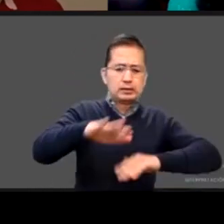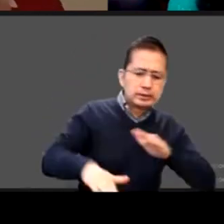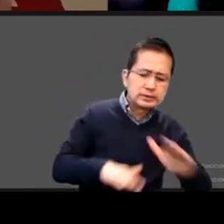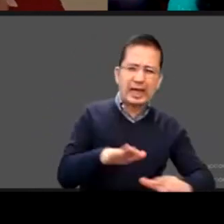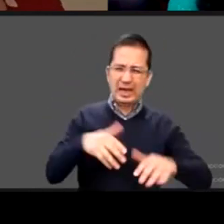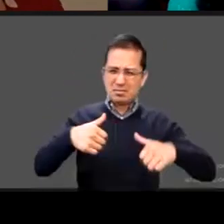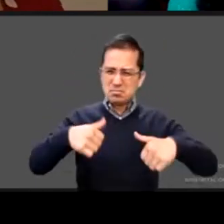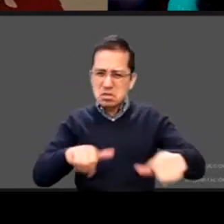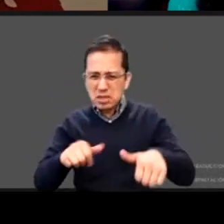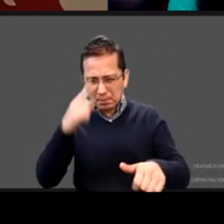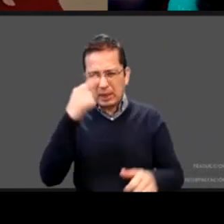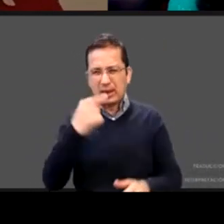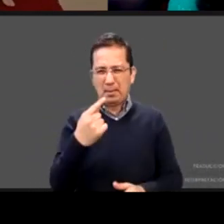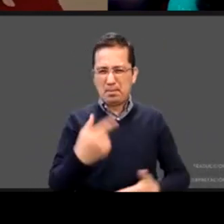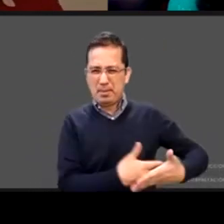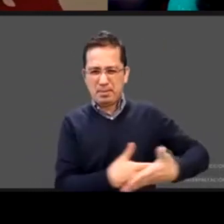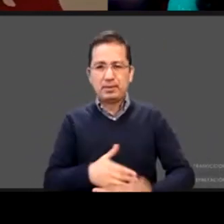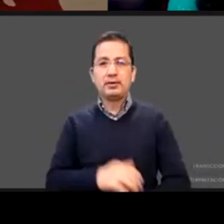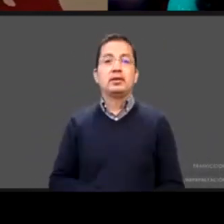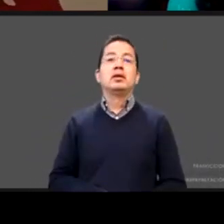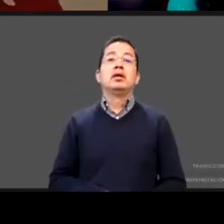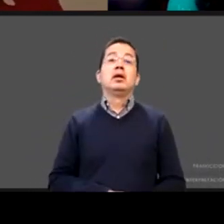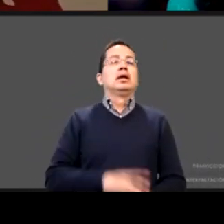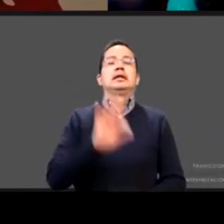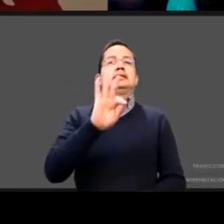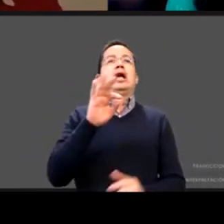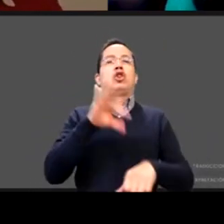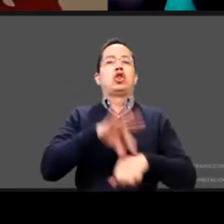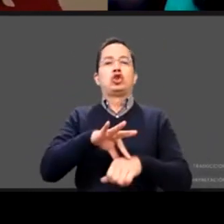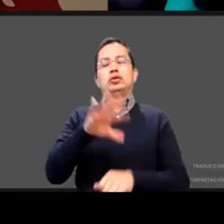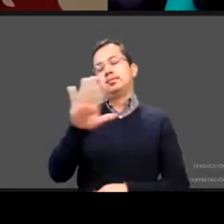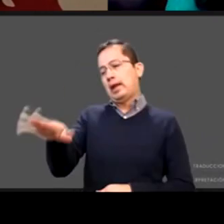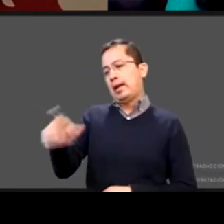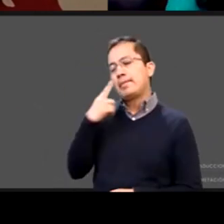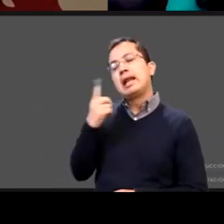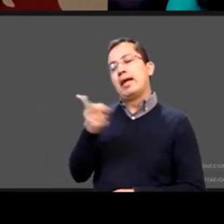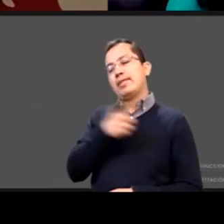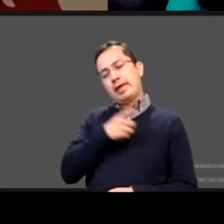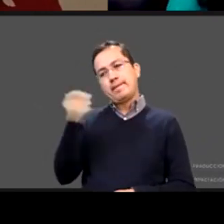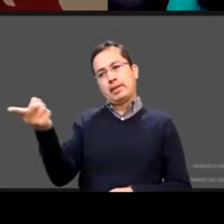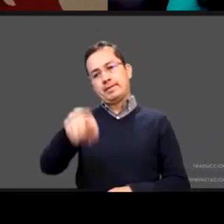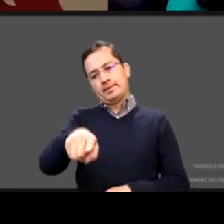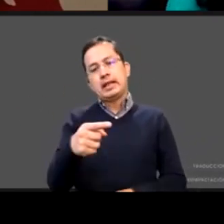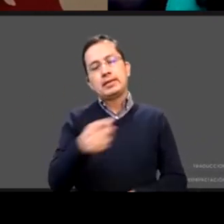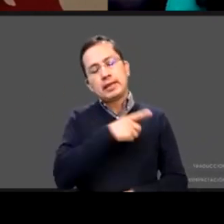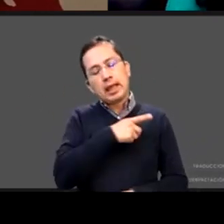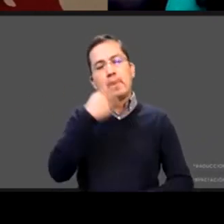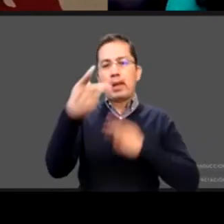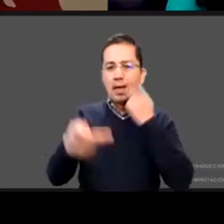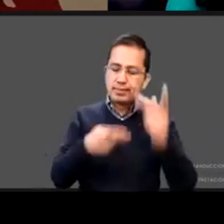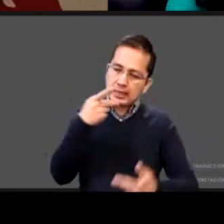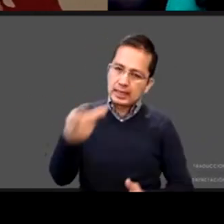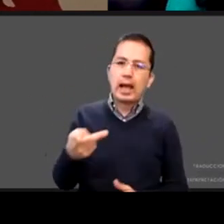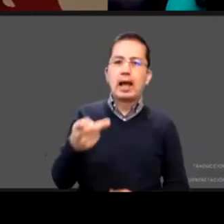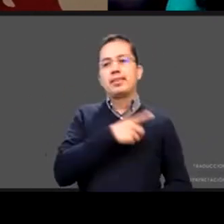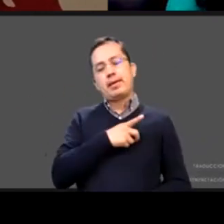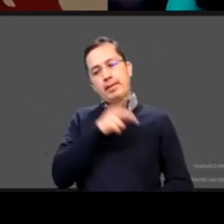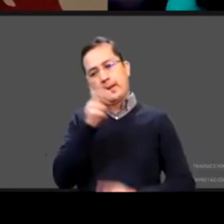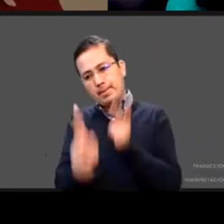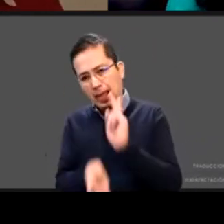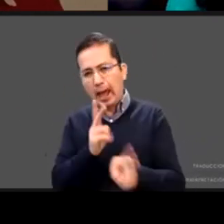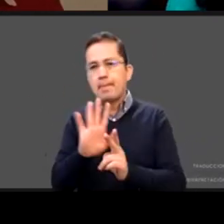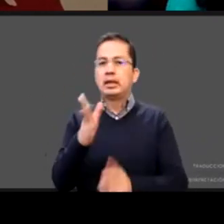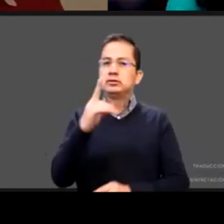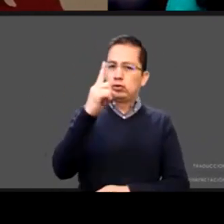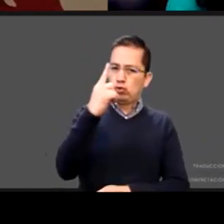los pediatras podemos decir oye mira le tienes que hablar mucho voy a poner tiempos le tienes que hablar una hora y le tienes que dar masaje una